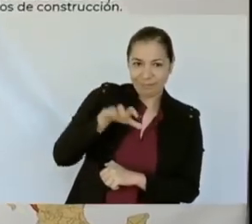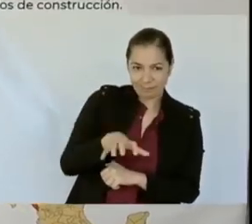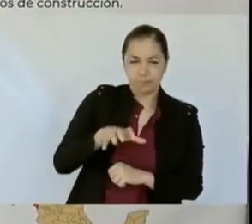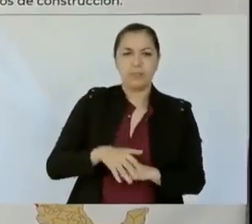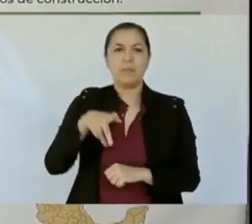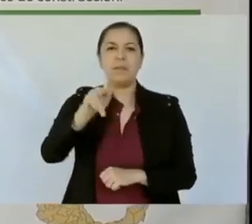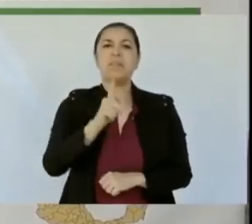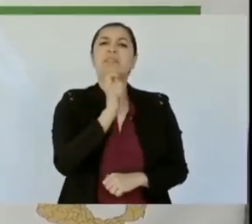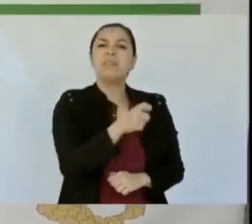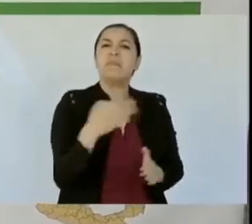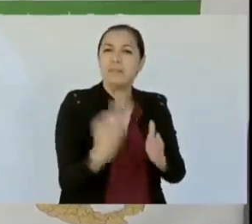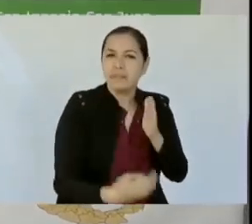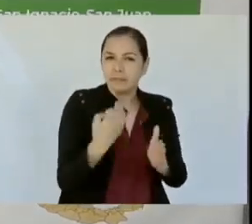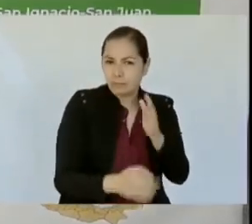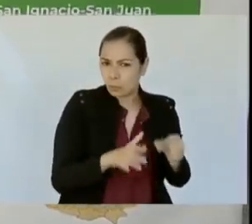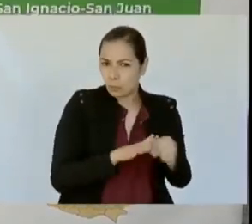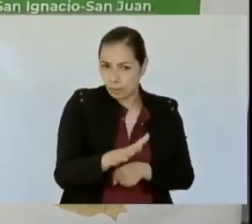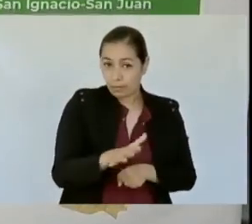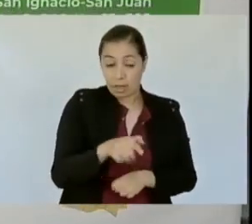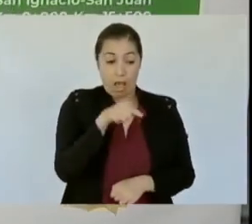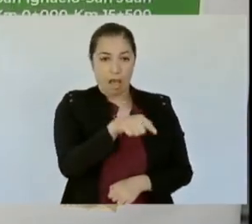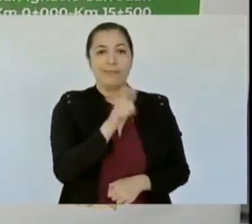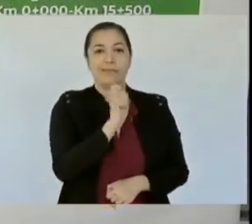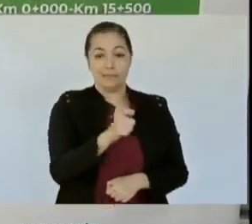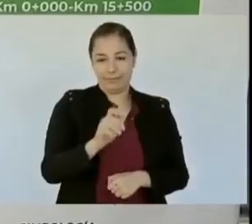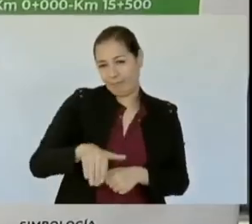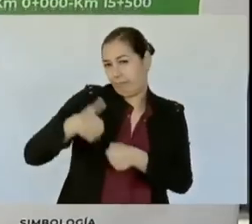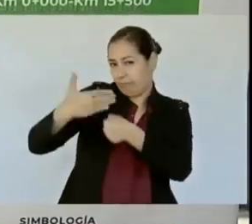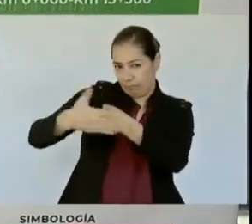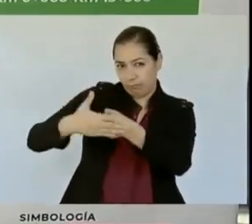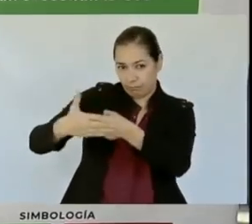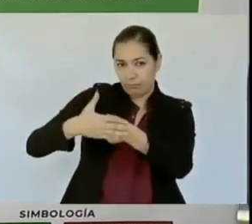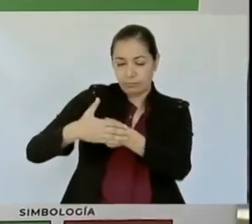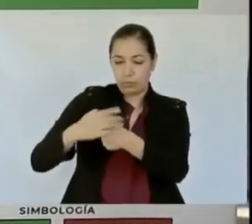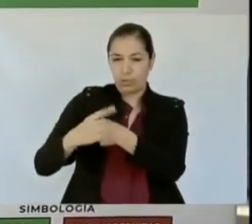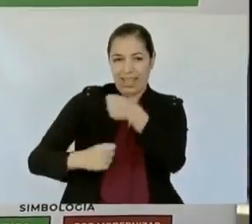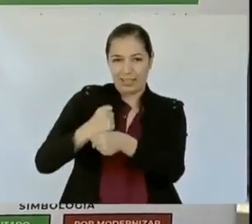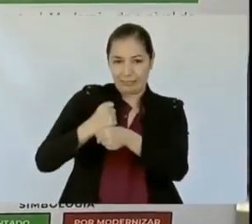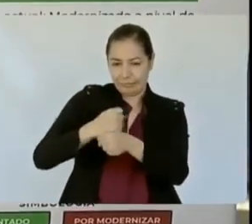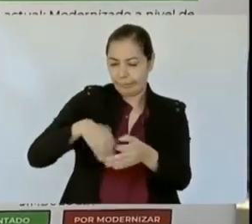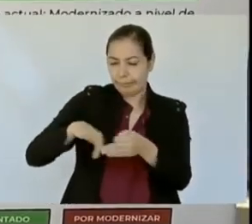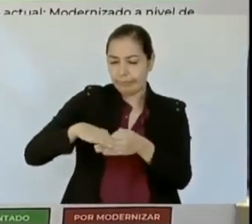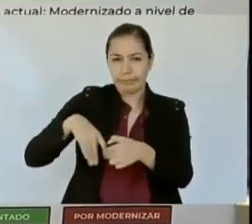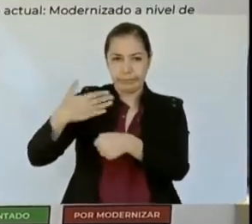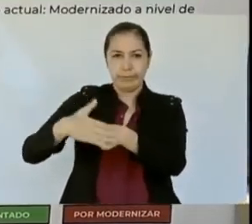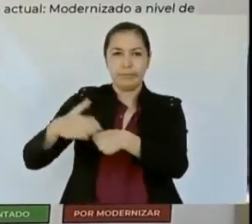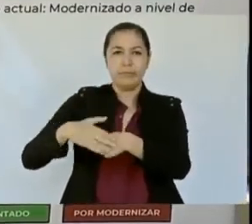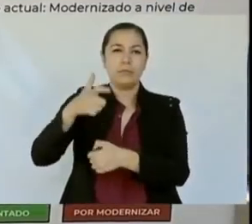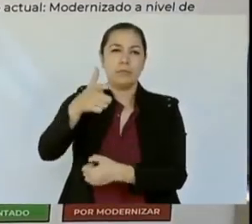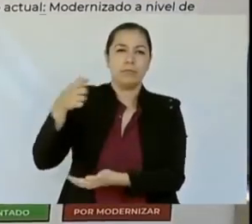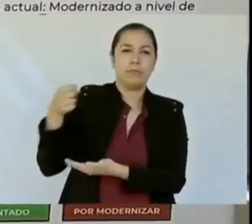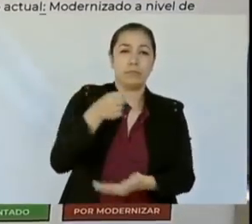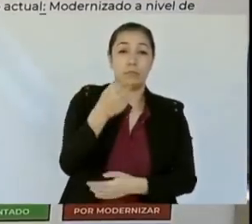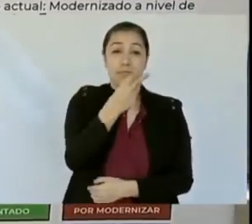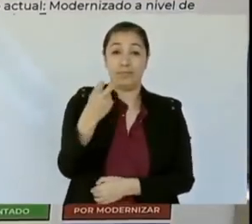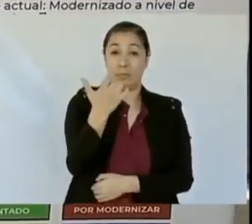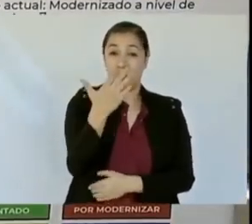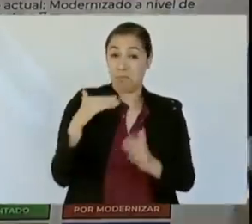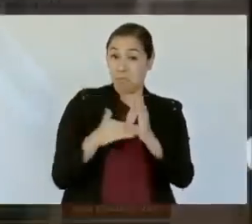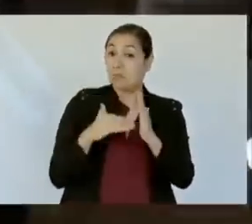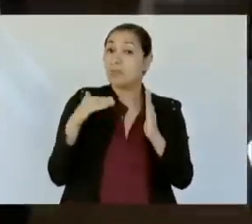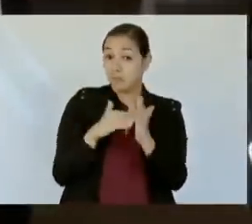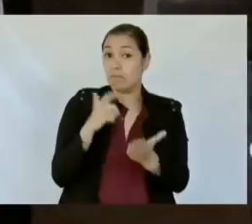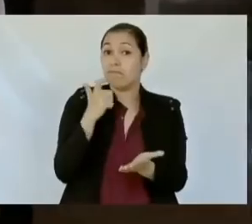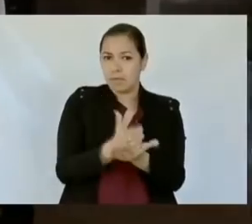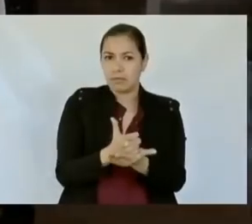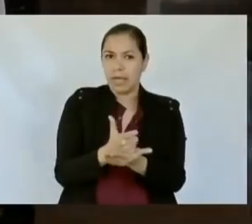¿qué es lo que nos faltaría? Nos faltaría ya para el siguiente año 250 millones de pesos que ya están